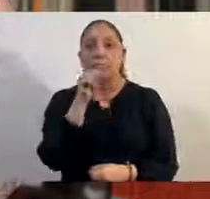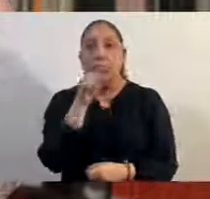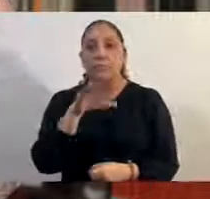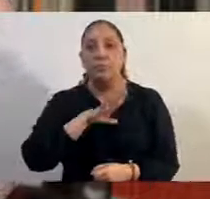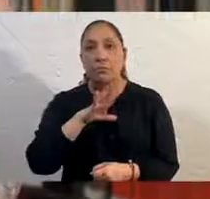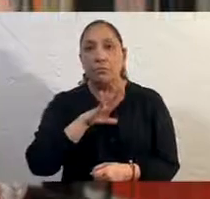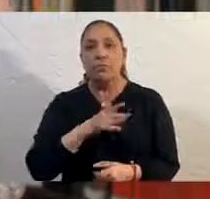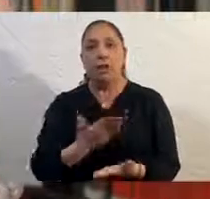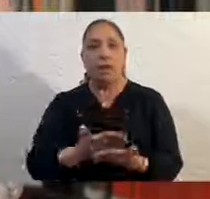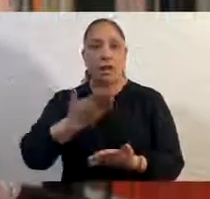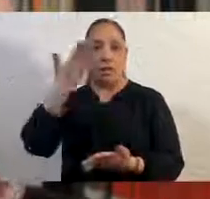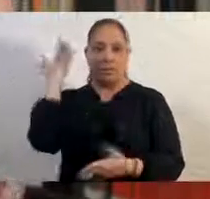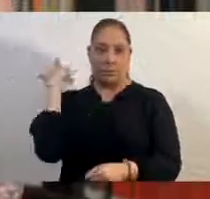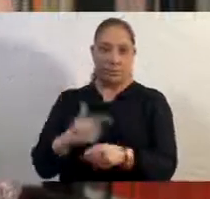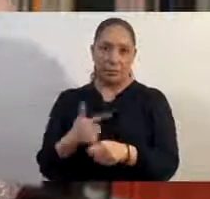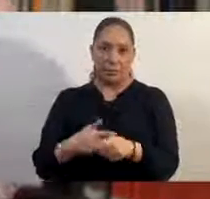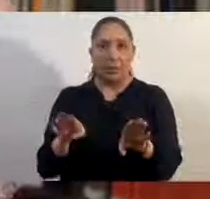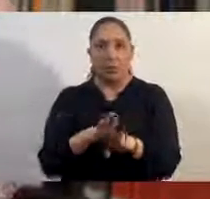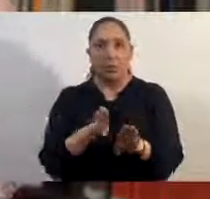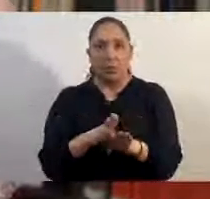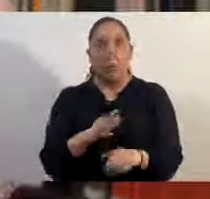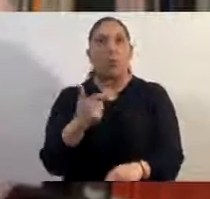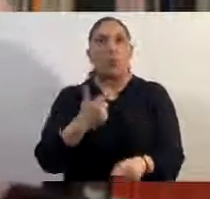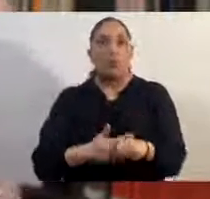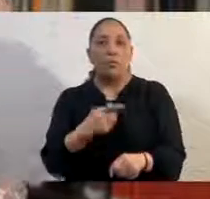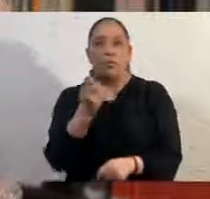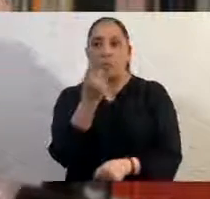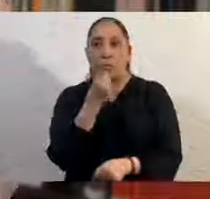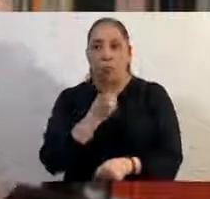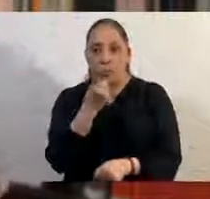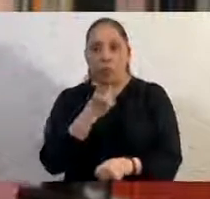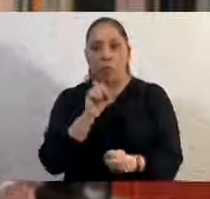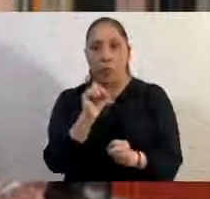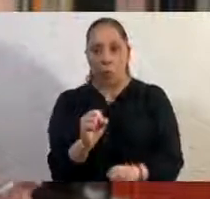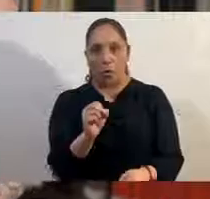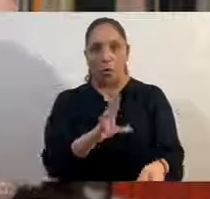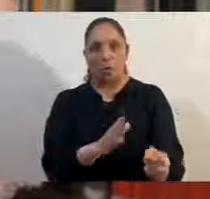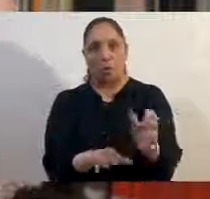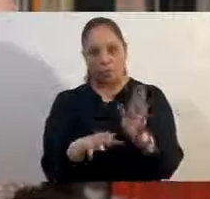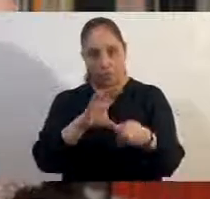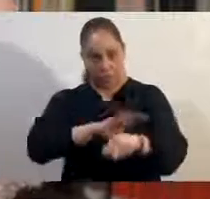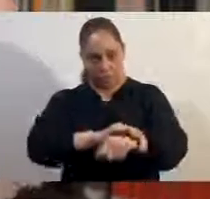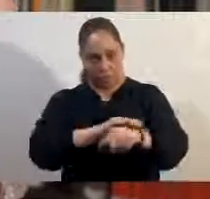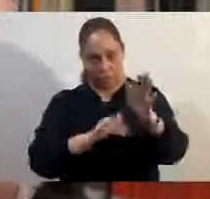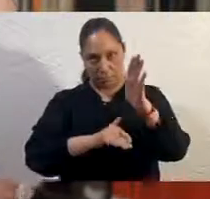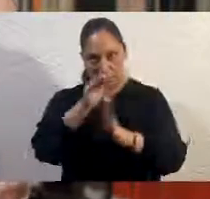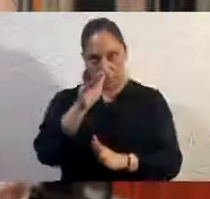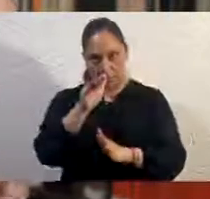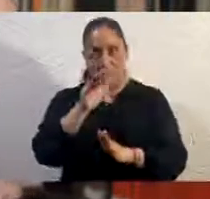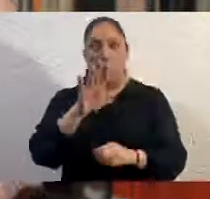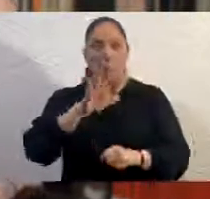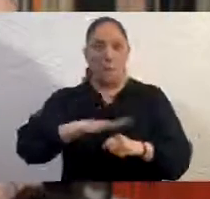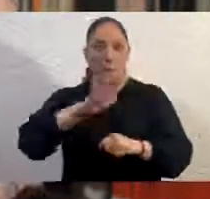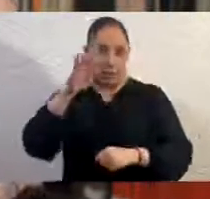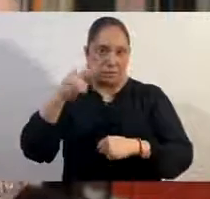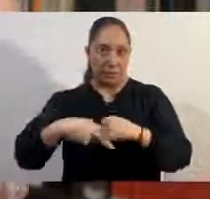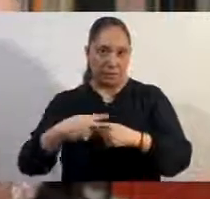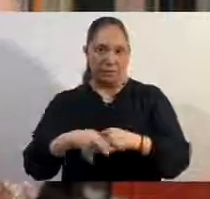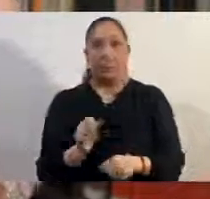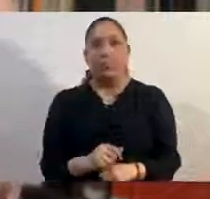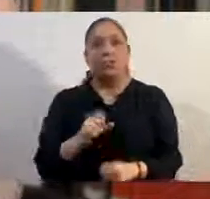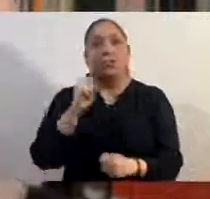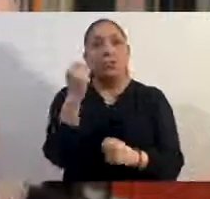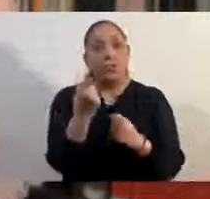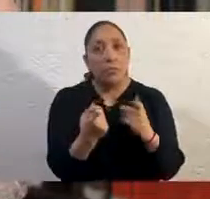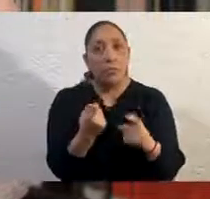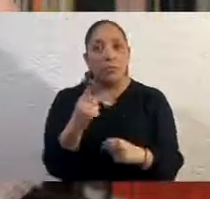previas, como diabetes o hipertensión. Algunas personas pueden no tener síntomas, pero pueden tener el virus y por